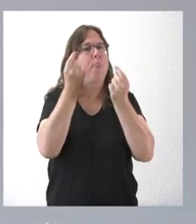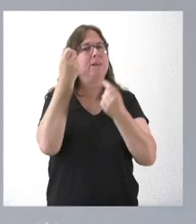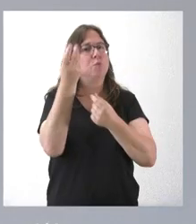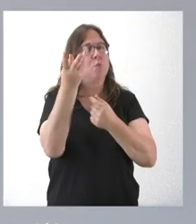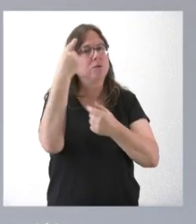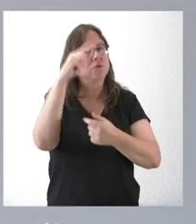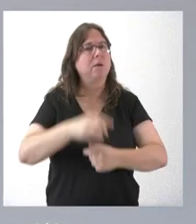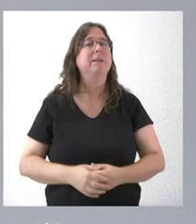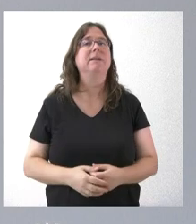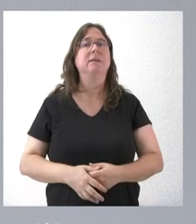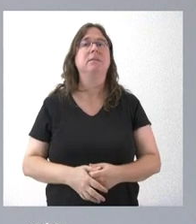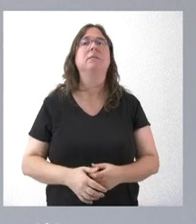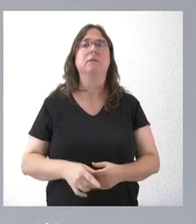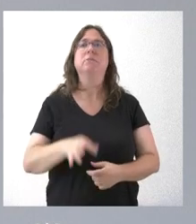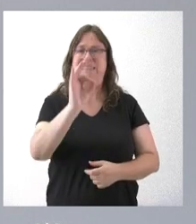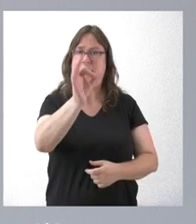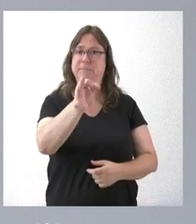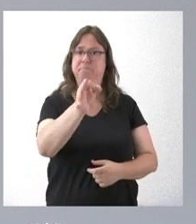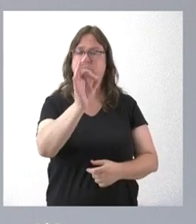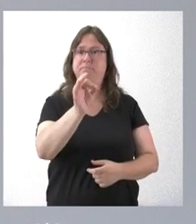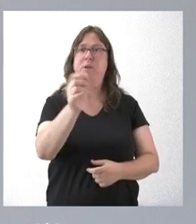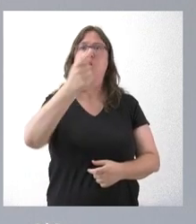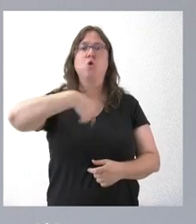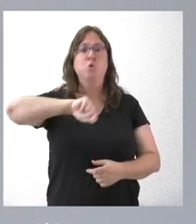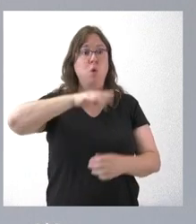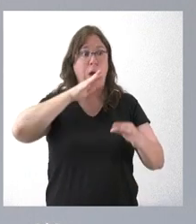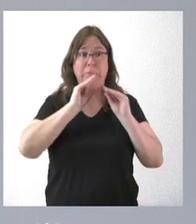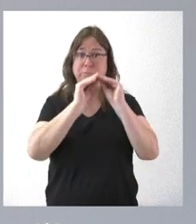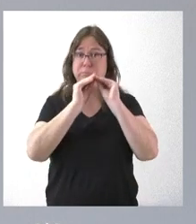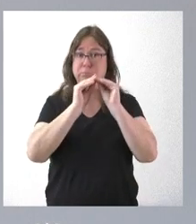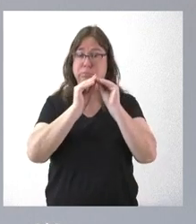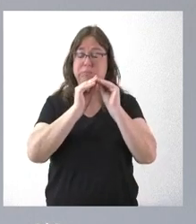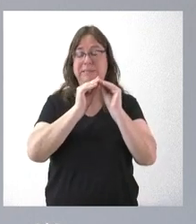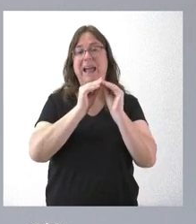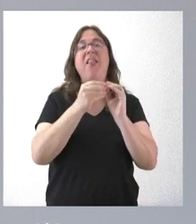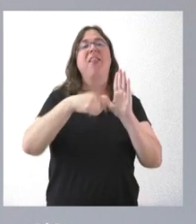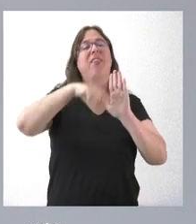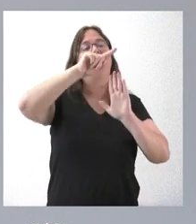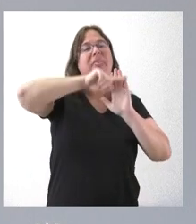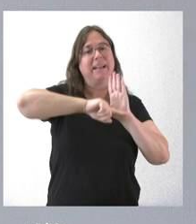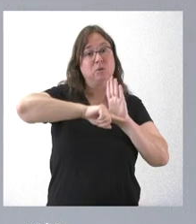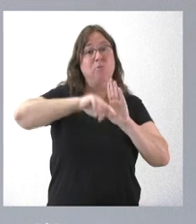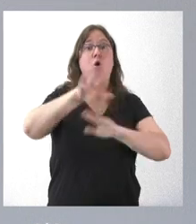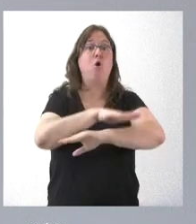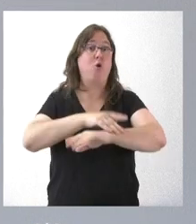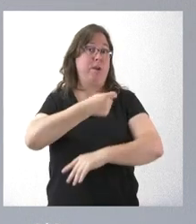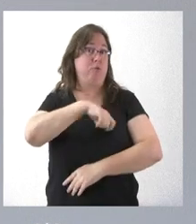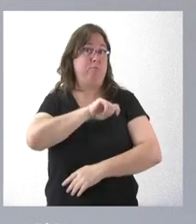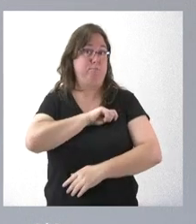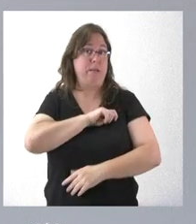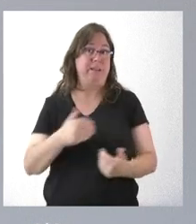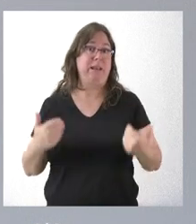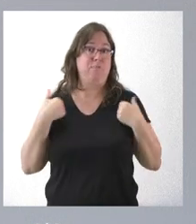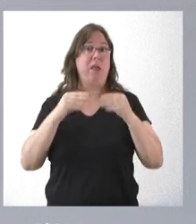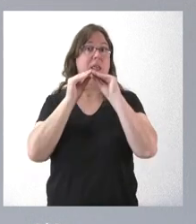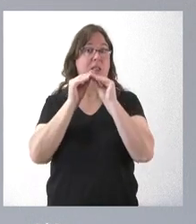Bueno, estamos, sí, estamos terminando un censo. Habida cuenta que el Gobierno de España, que es el que tiene la responsabilidad de